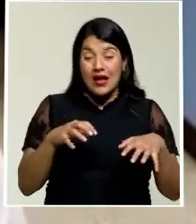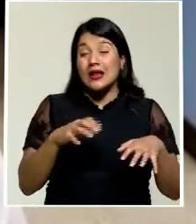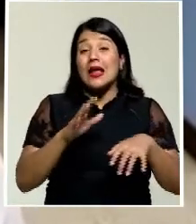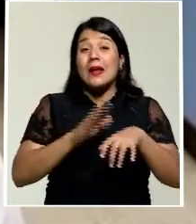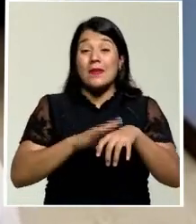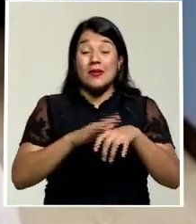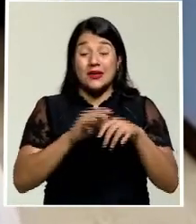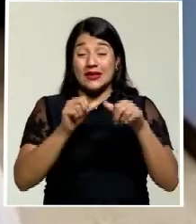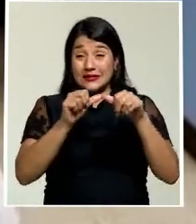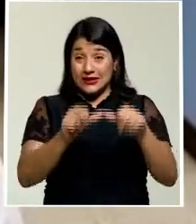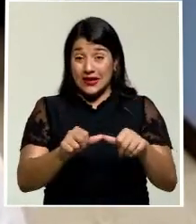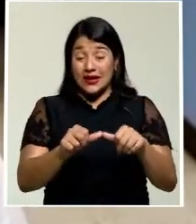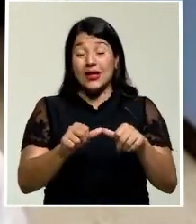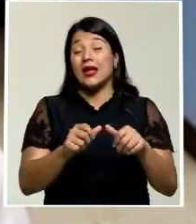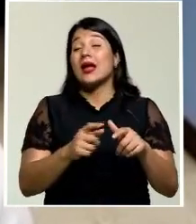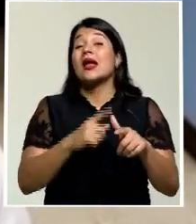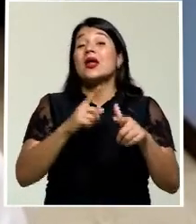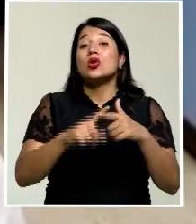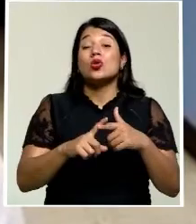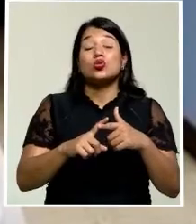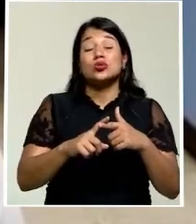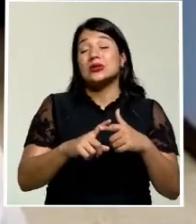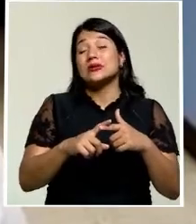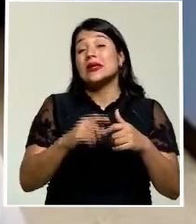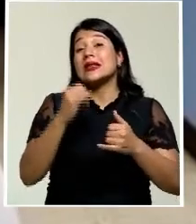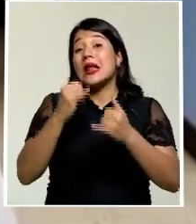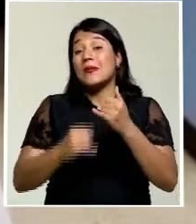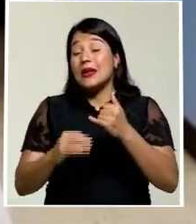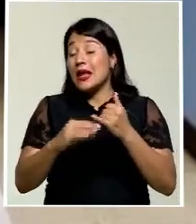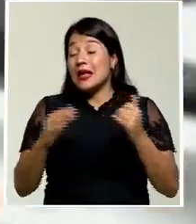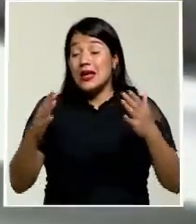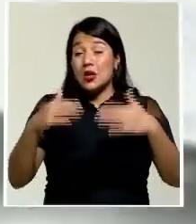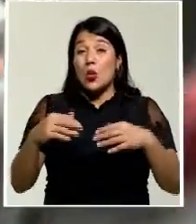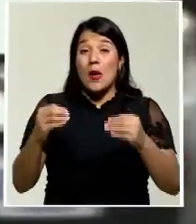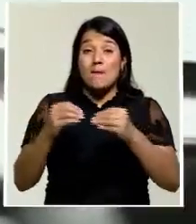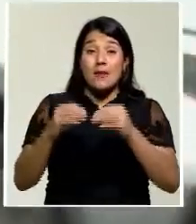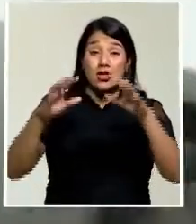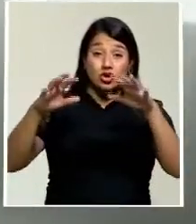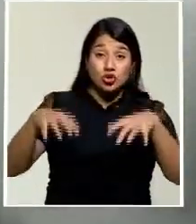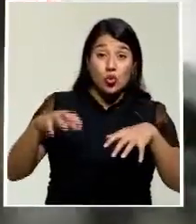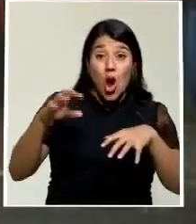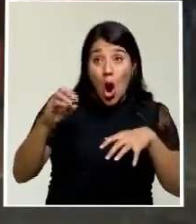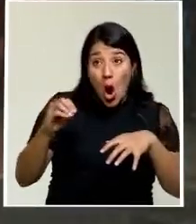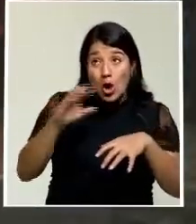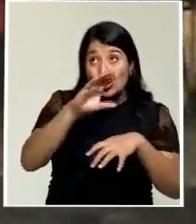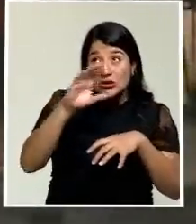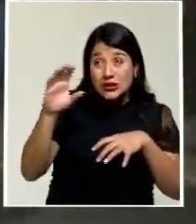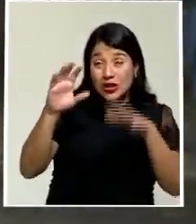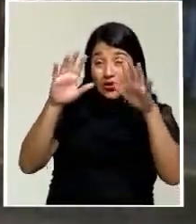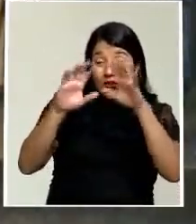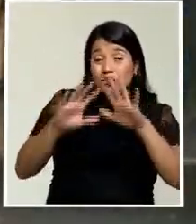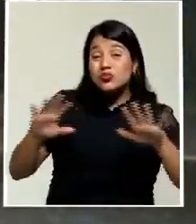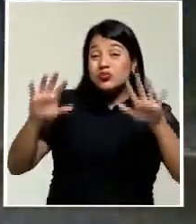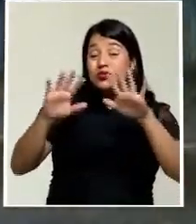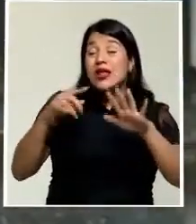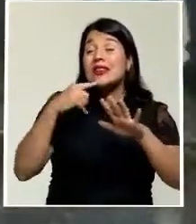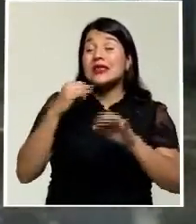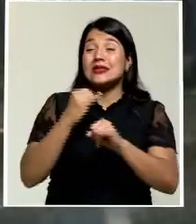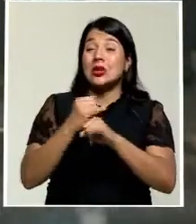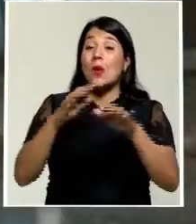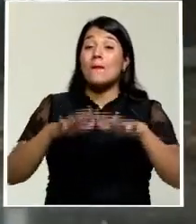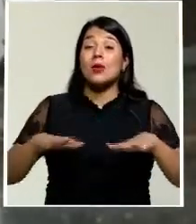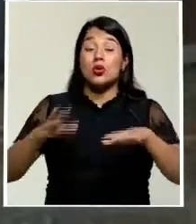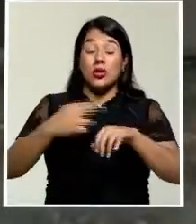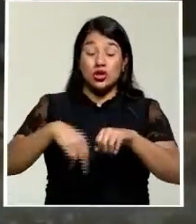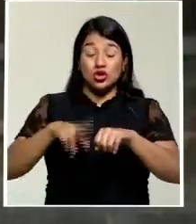termina de descargar y no hay más lluvia o solamente nos queda cielo nublado. De acuerdo con las estaciones del Instituto Meteorológico Nacional,